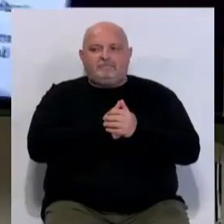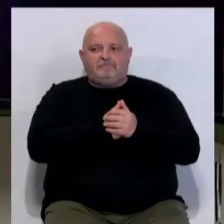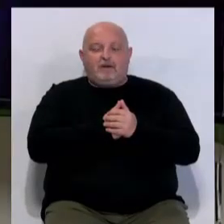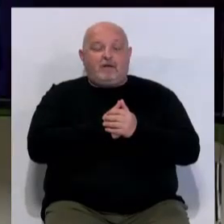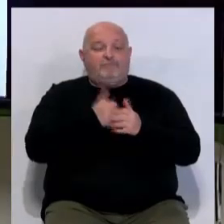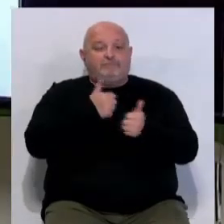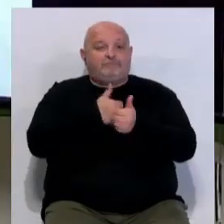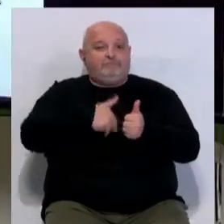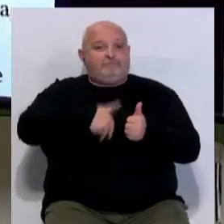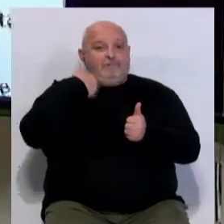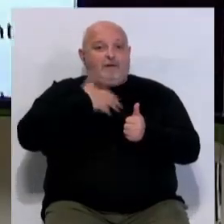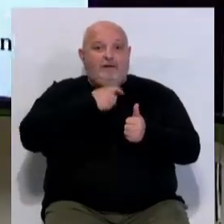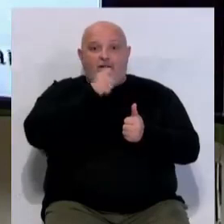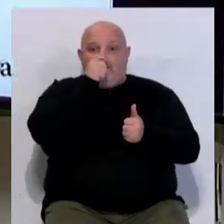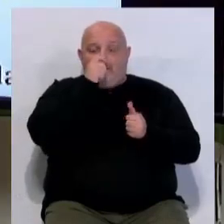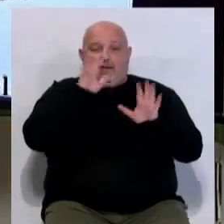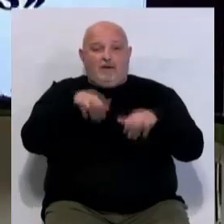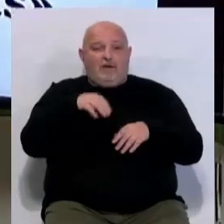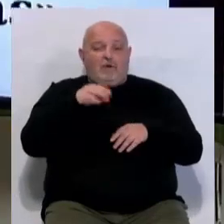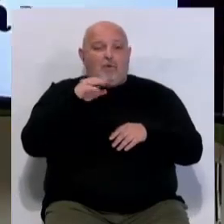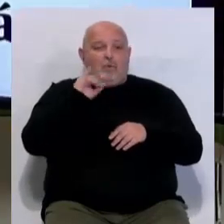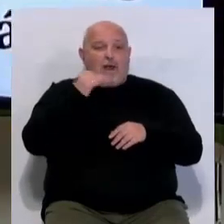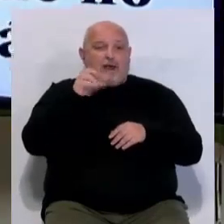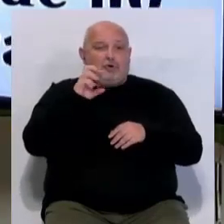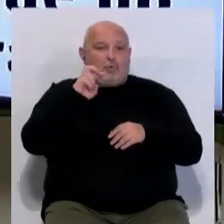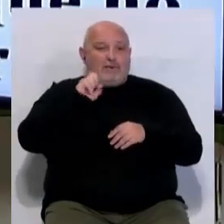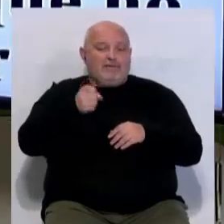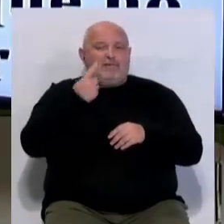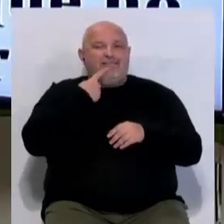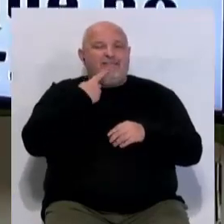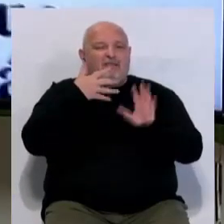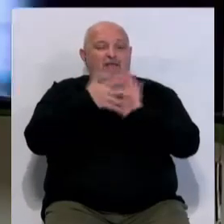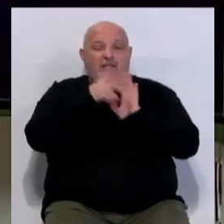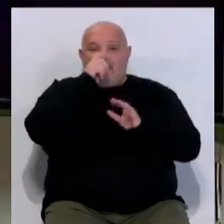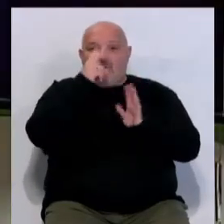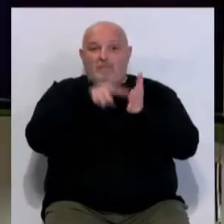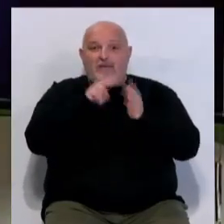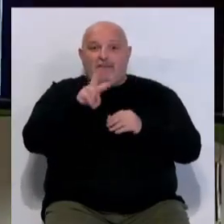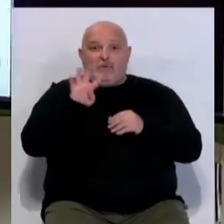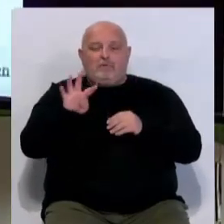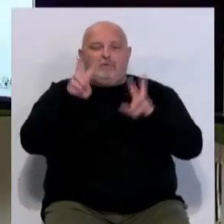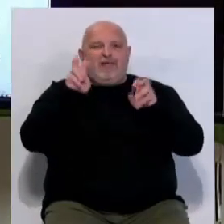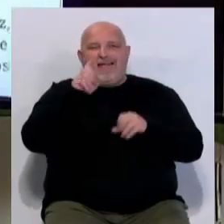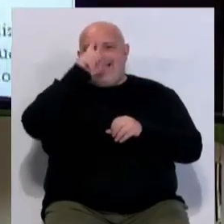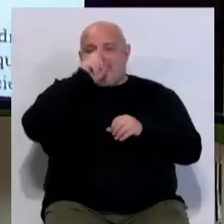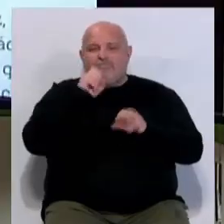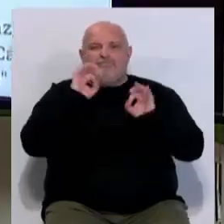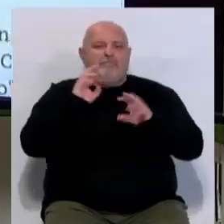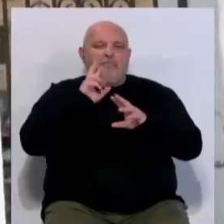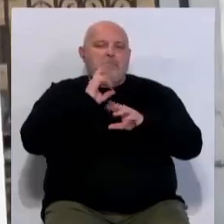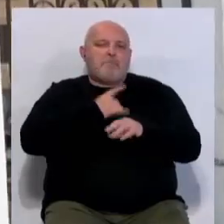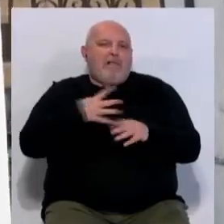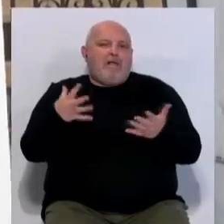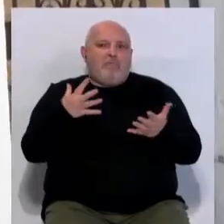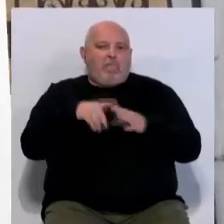El secretario general del PSOE gaditano, Juan Carlos Ruiz Boix, ha afirmado que este año 2024 será un año en blanco para